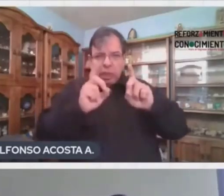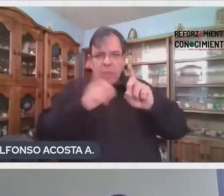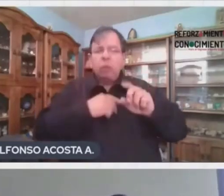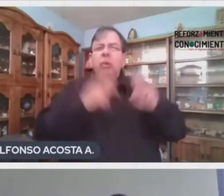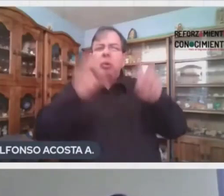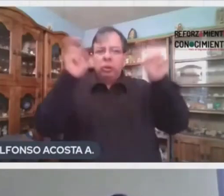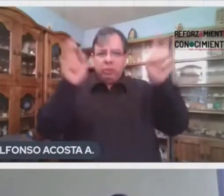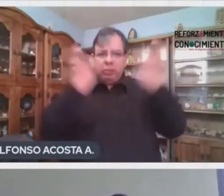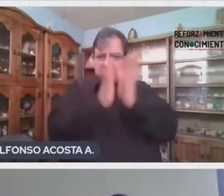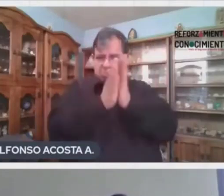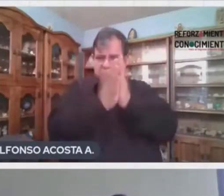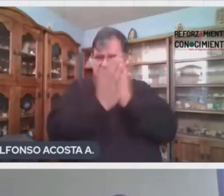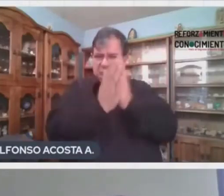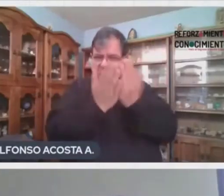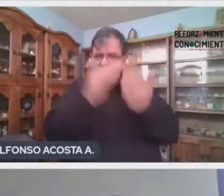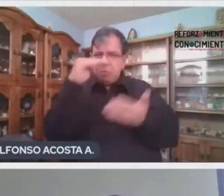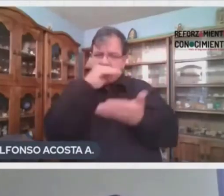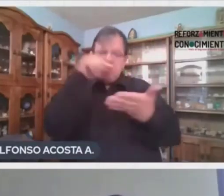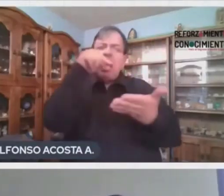tema en el libro de texto.